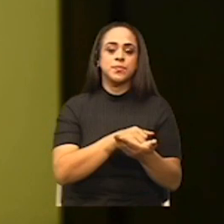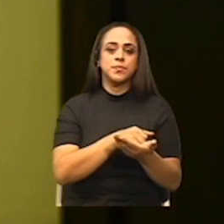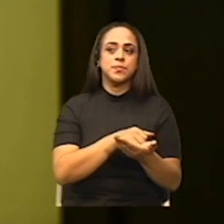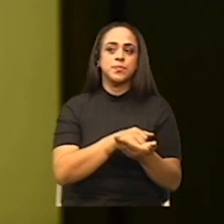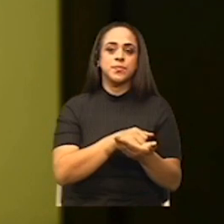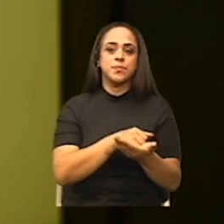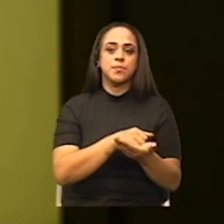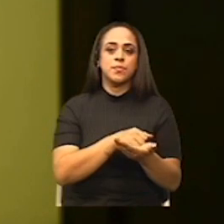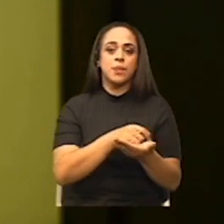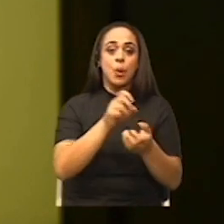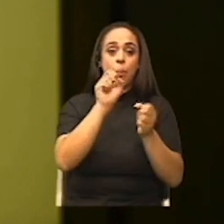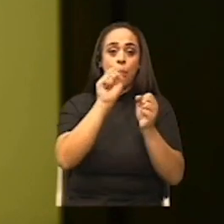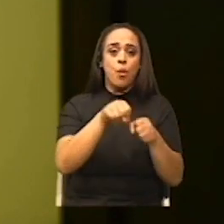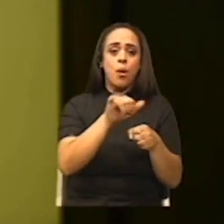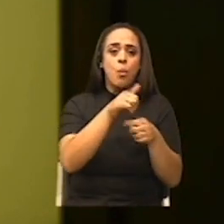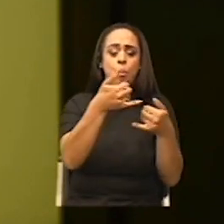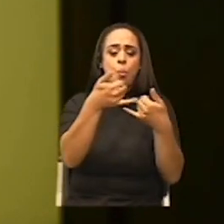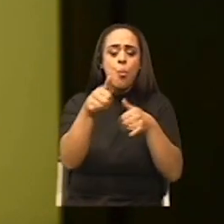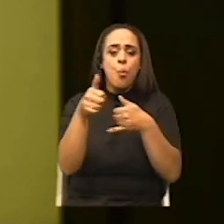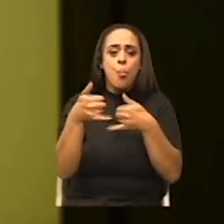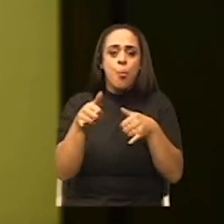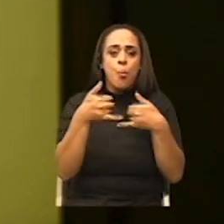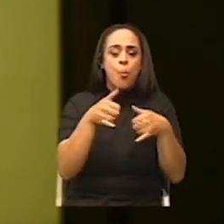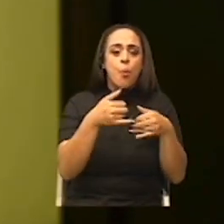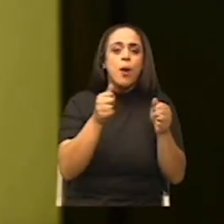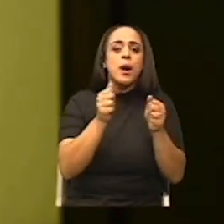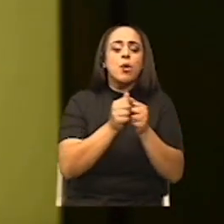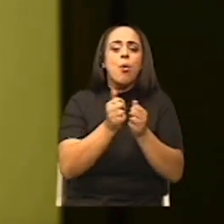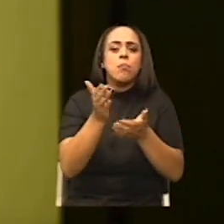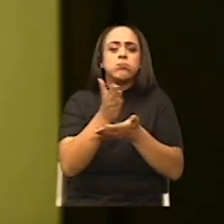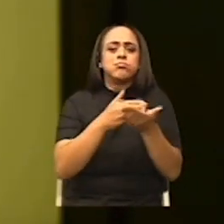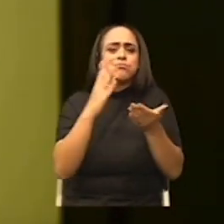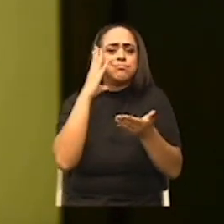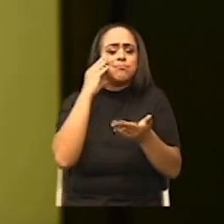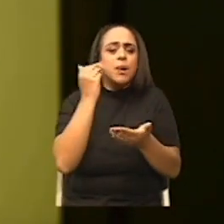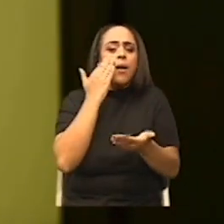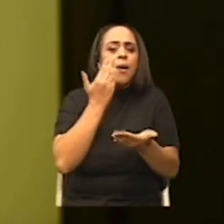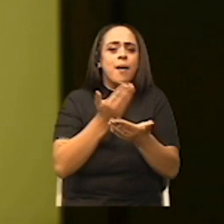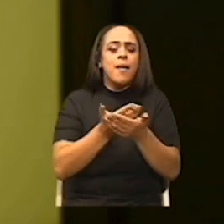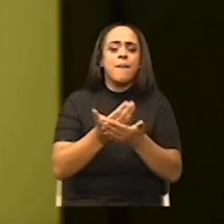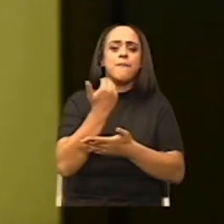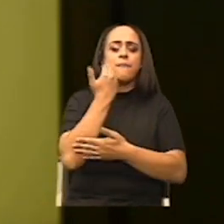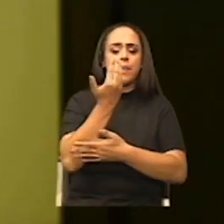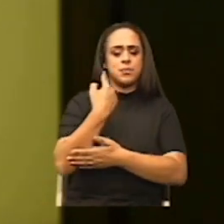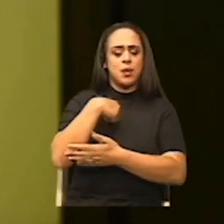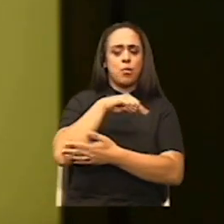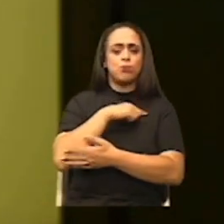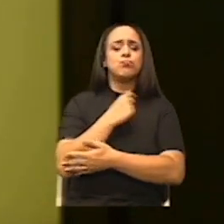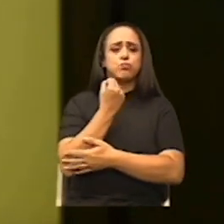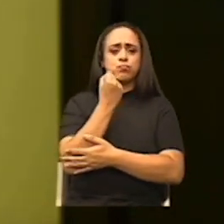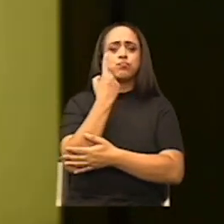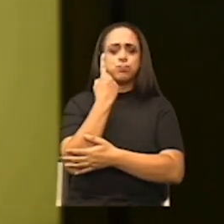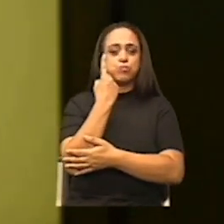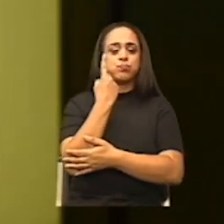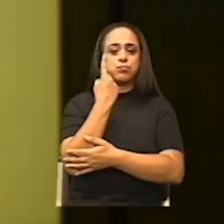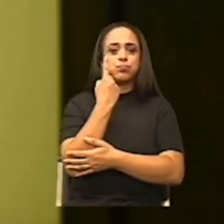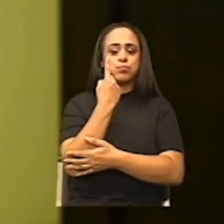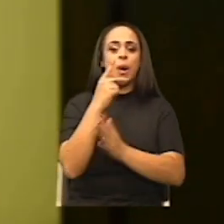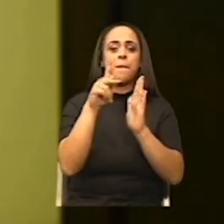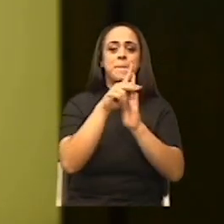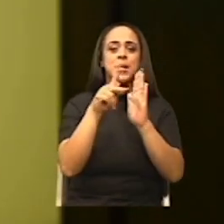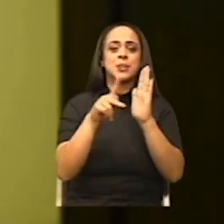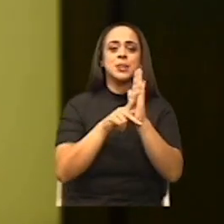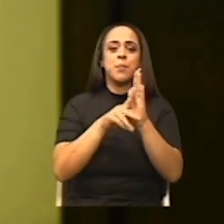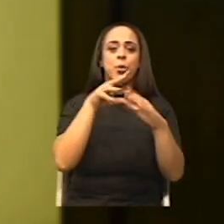Podemos jugar con un experimento tan sencillo de manera que podamos comprender principios de la